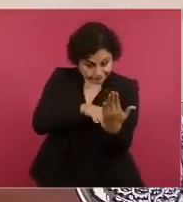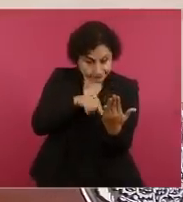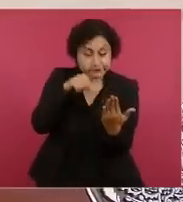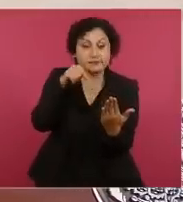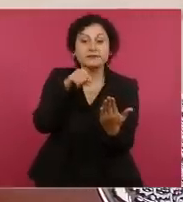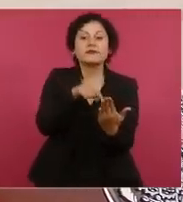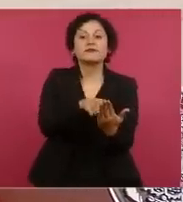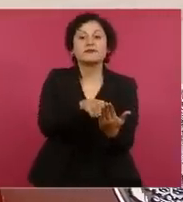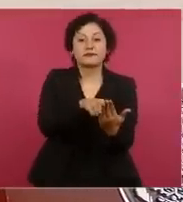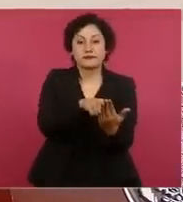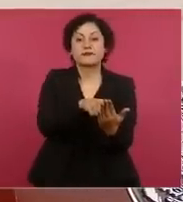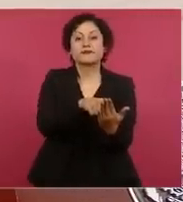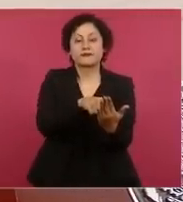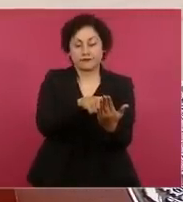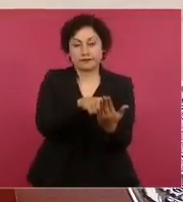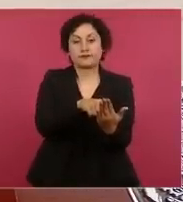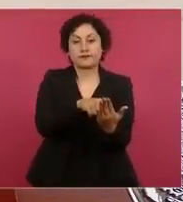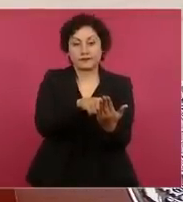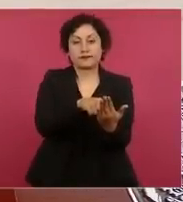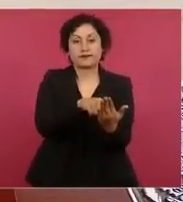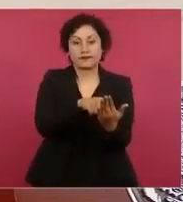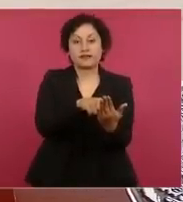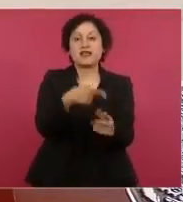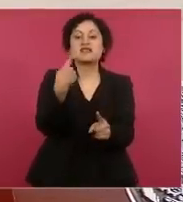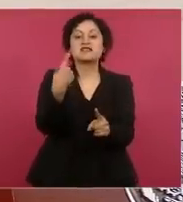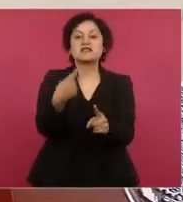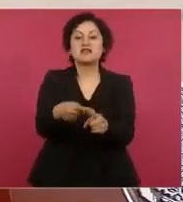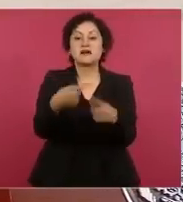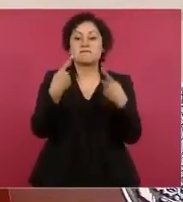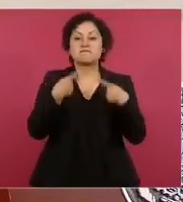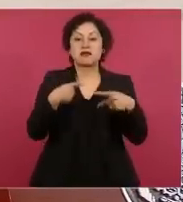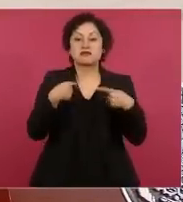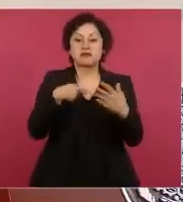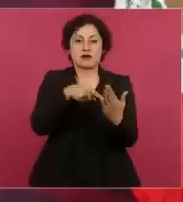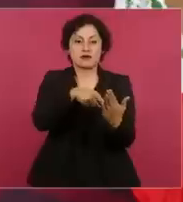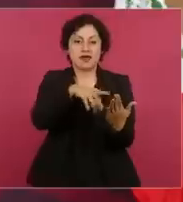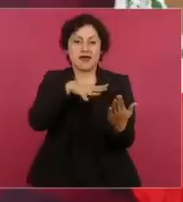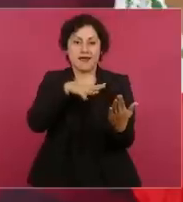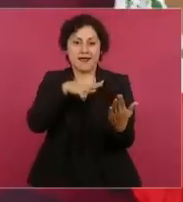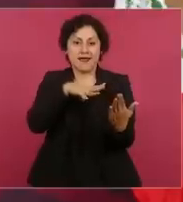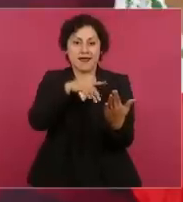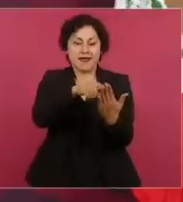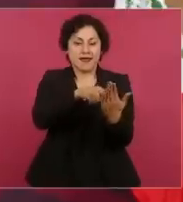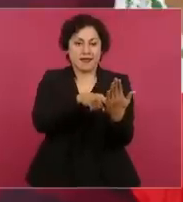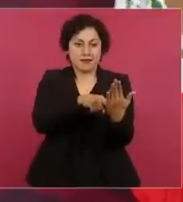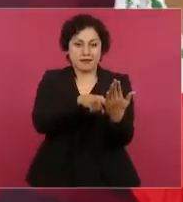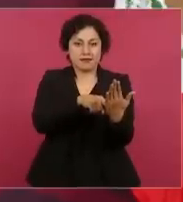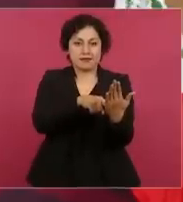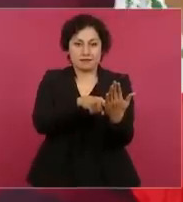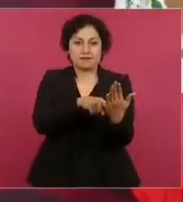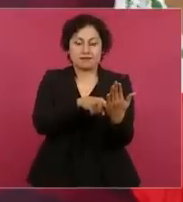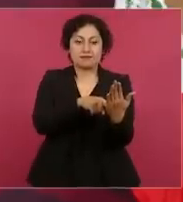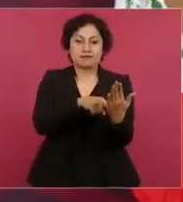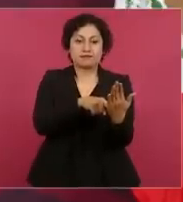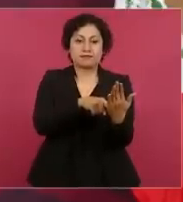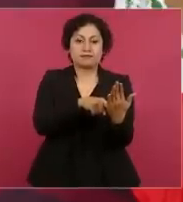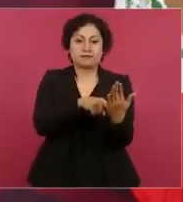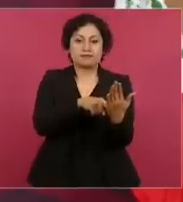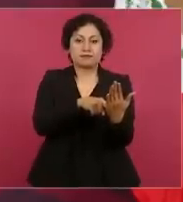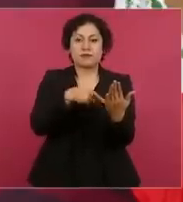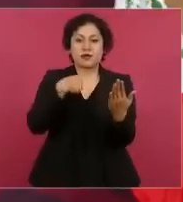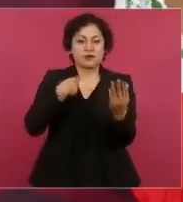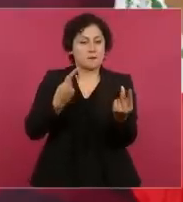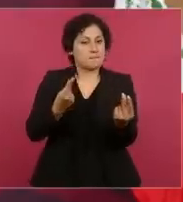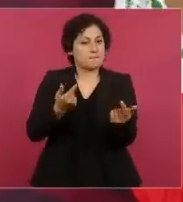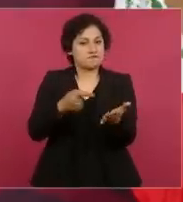a presuntos responsables, de inmediato pido que